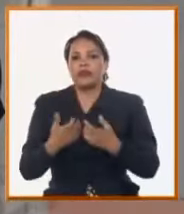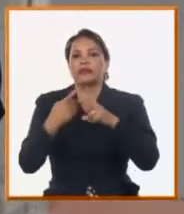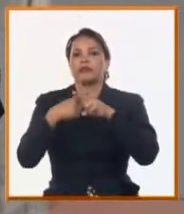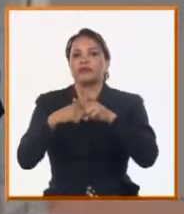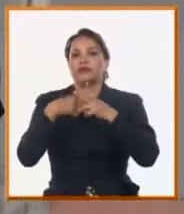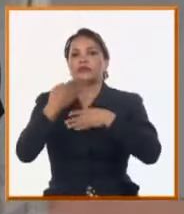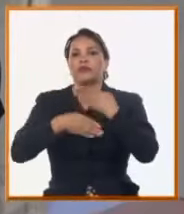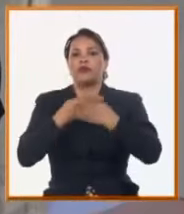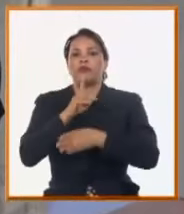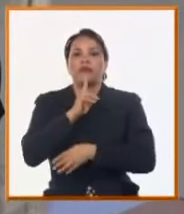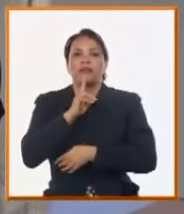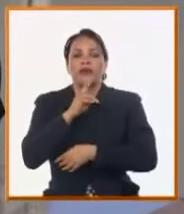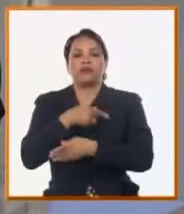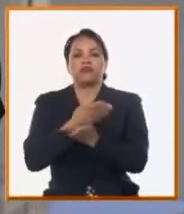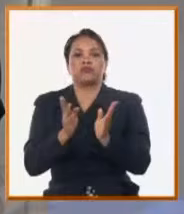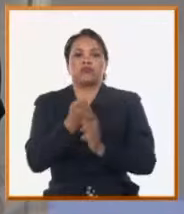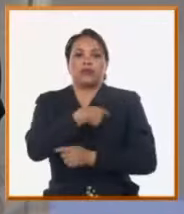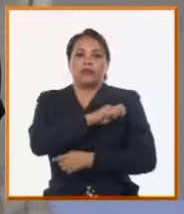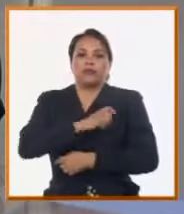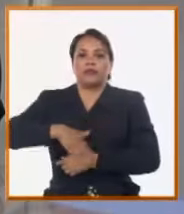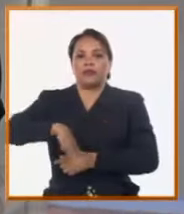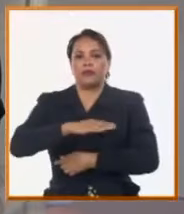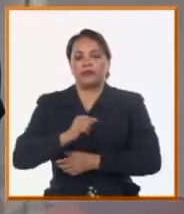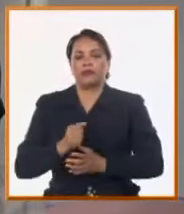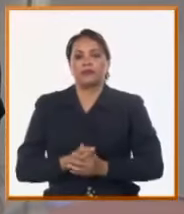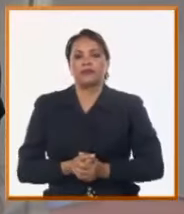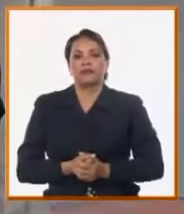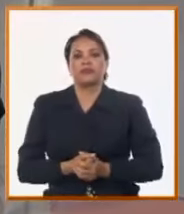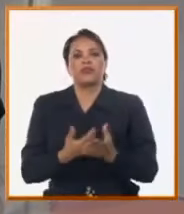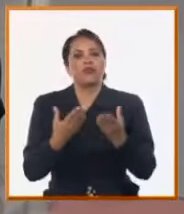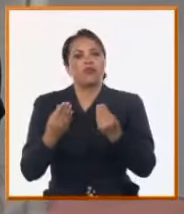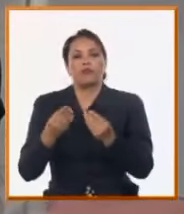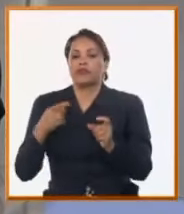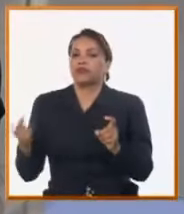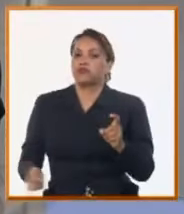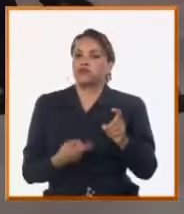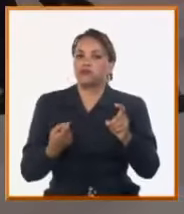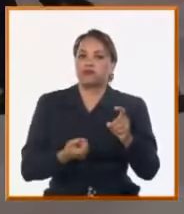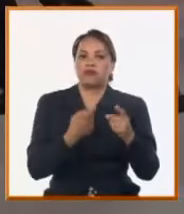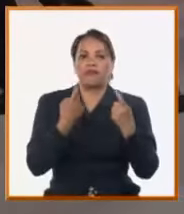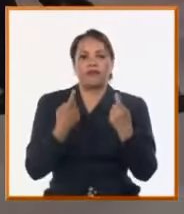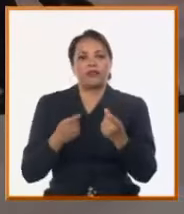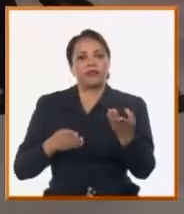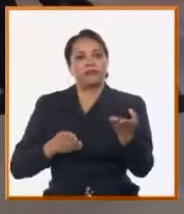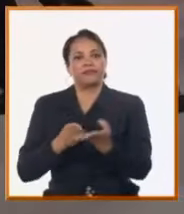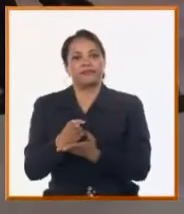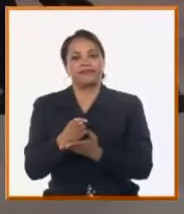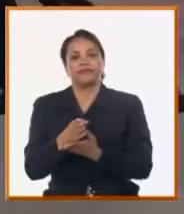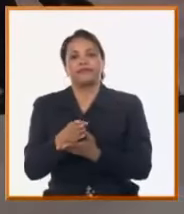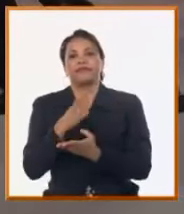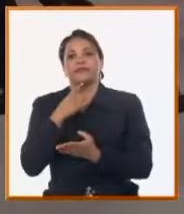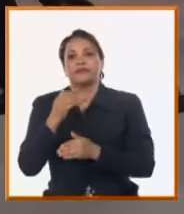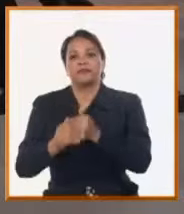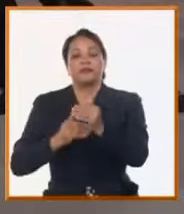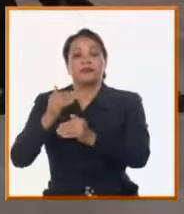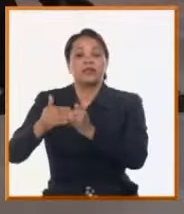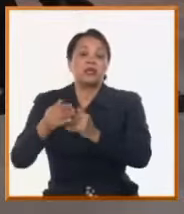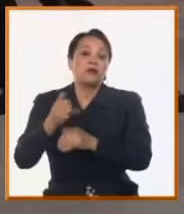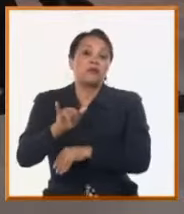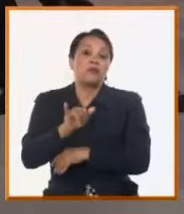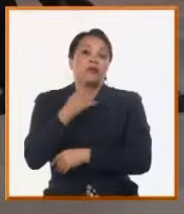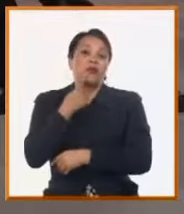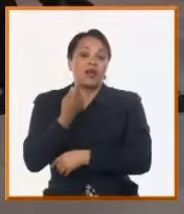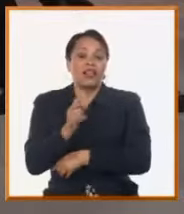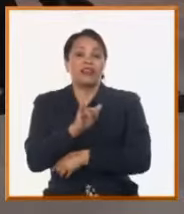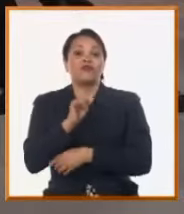de abasto y del servicio de abasto y llenamiento del país. Bueno, pues hay muchos desafíos como ustedes han reconocido en estos días por delante, pero sin duda este es un